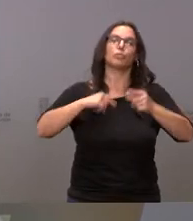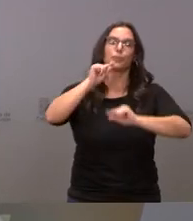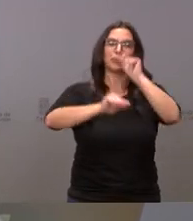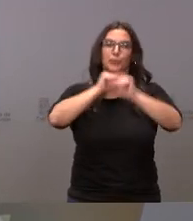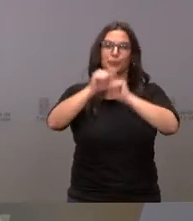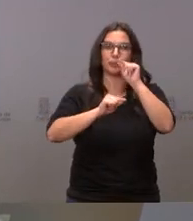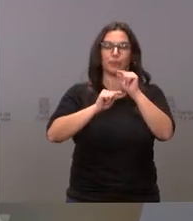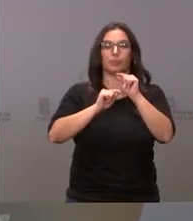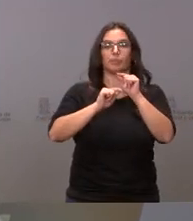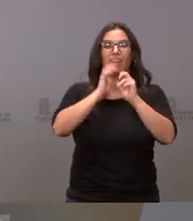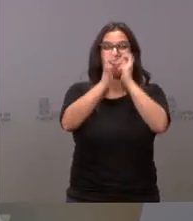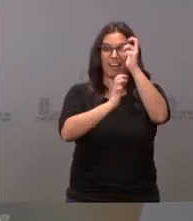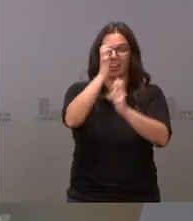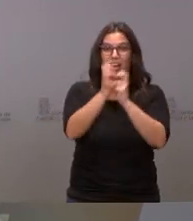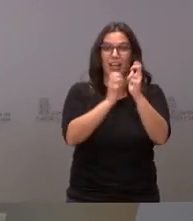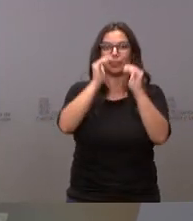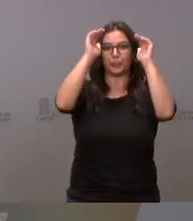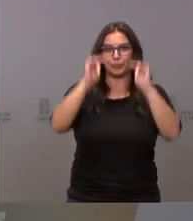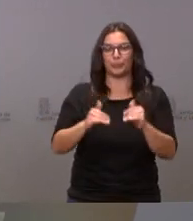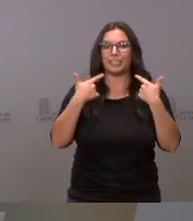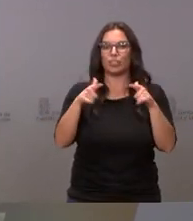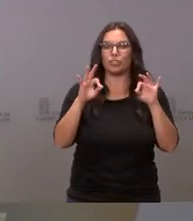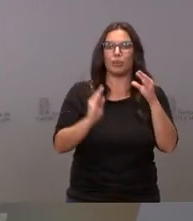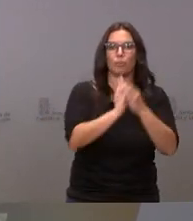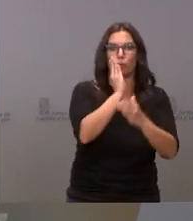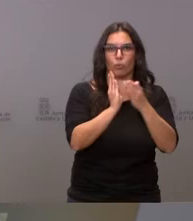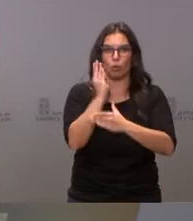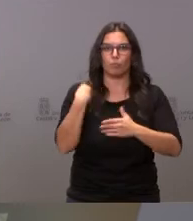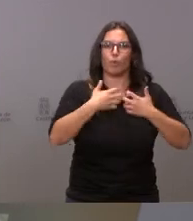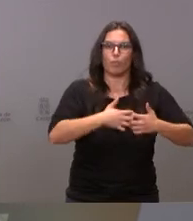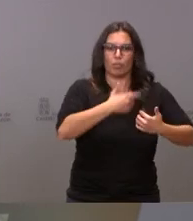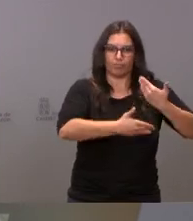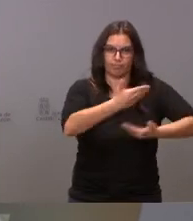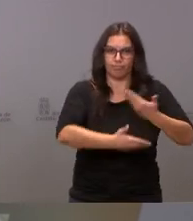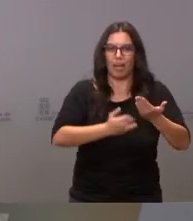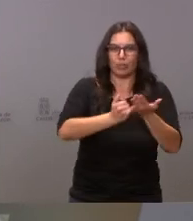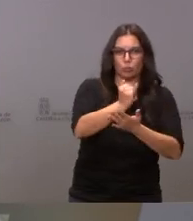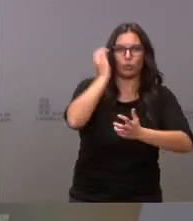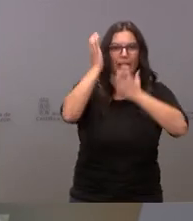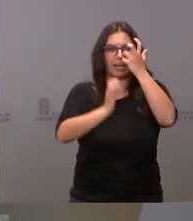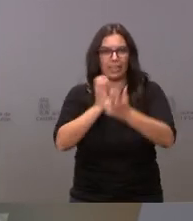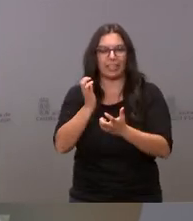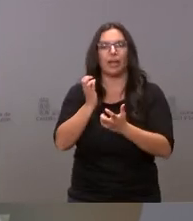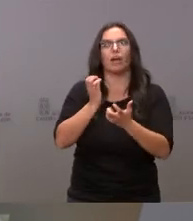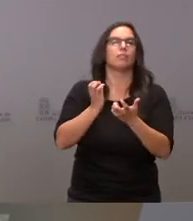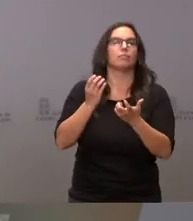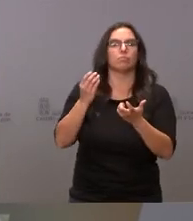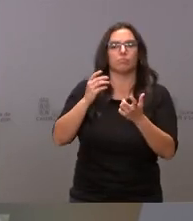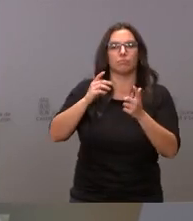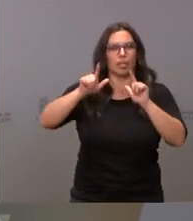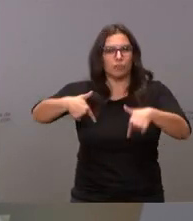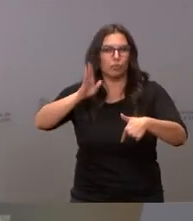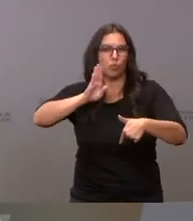de efecto invernadero correspondiente a los sectores de producción, lo que son procesos industriales, agricultura, ganadería, tratamiento y eliminación de residuos,